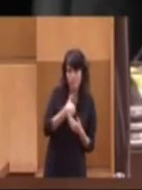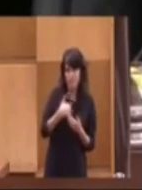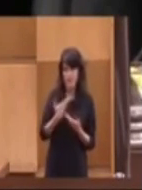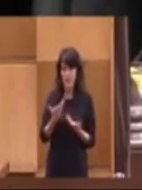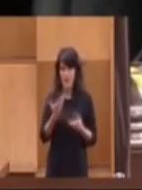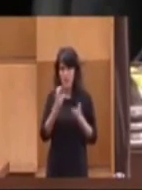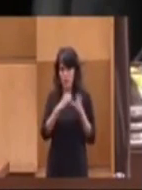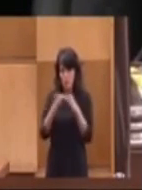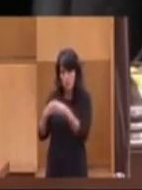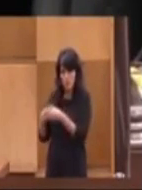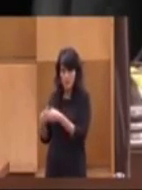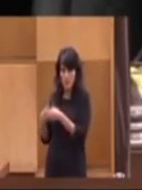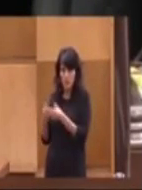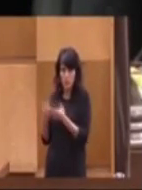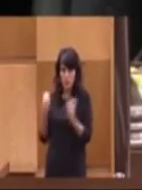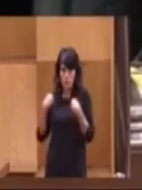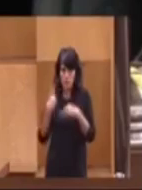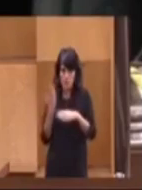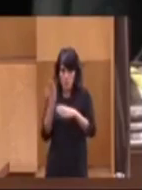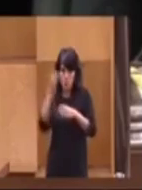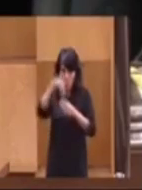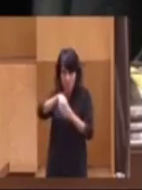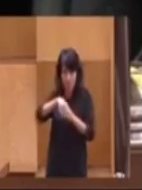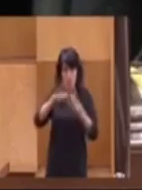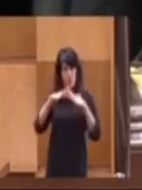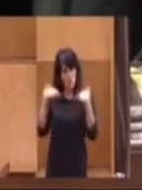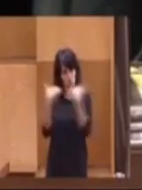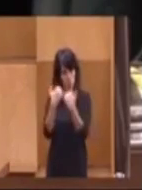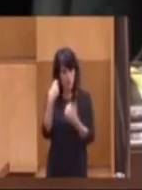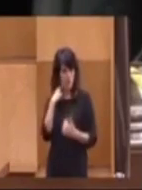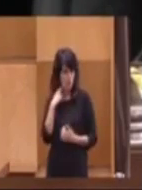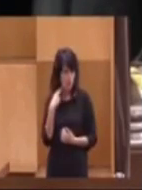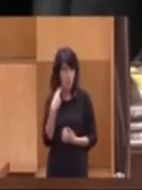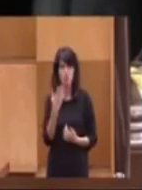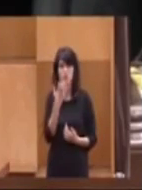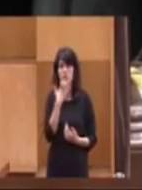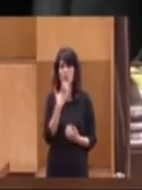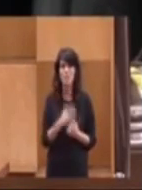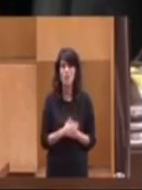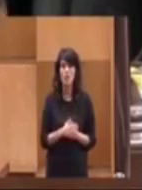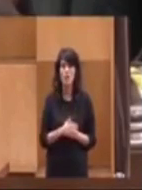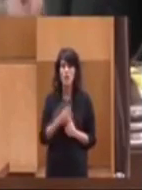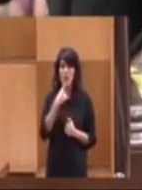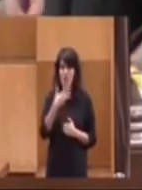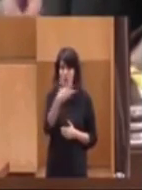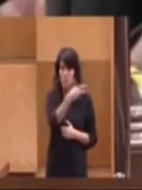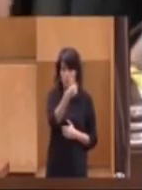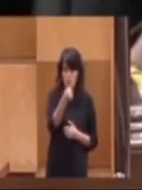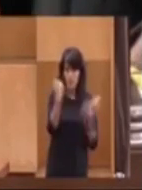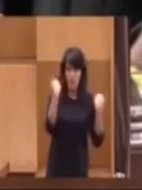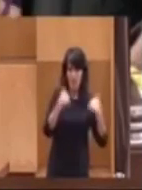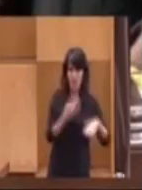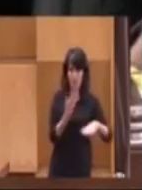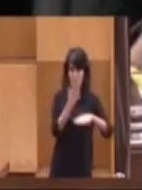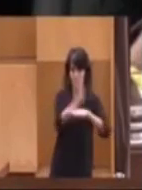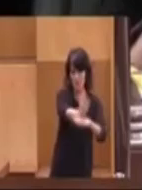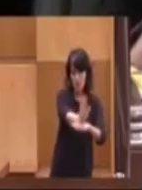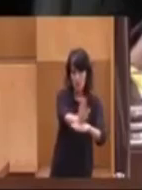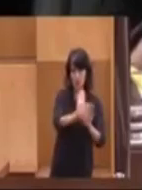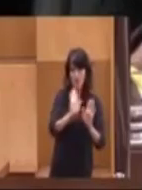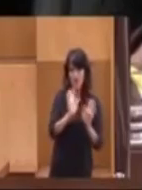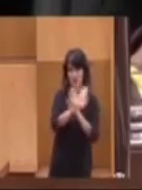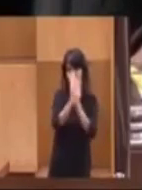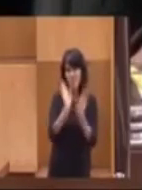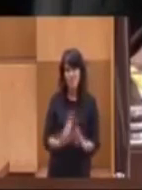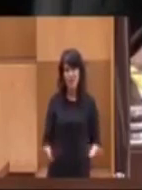tenemos representación en el Congreso de los Diputados. Pues, como decía, Chuntaragón, insista, la presentó, pero, finalmente,